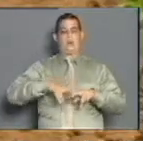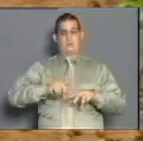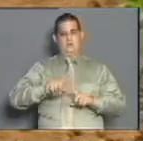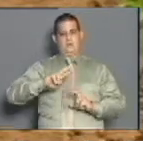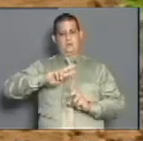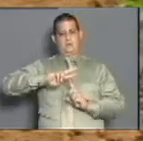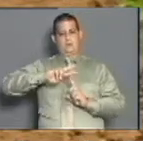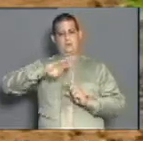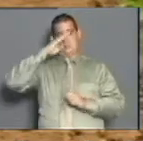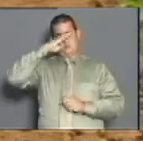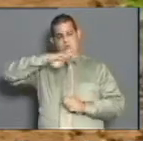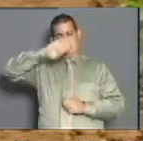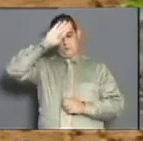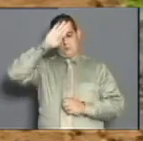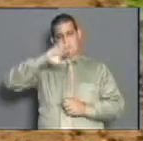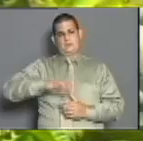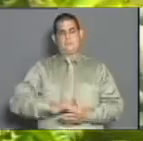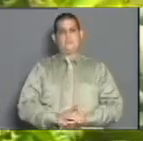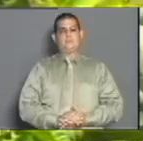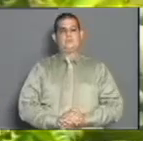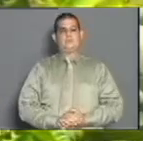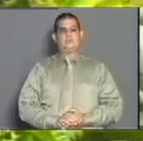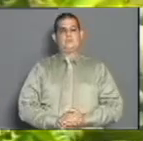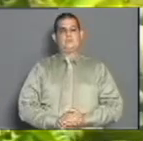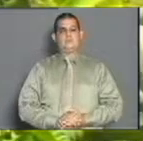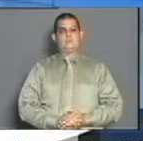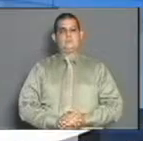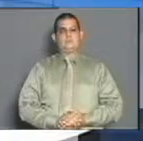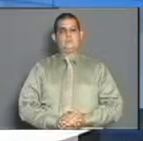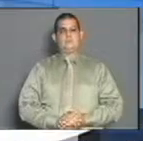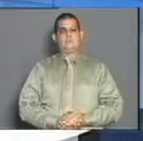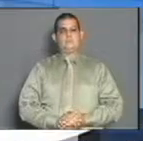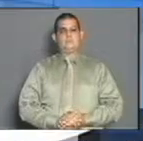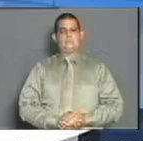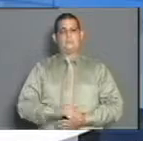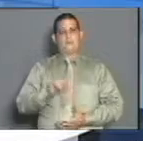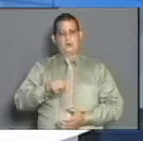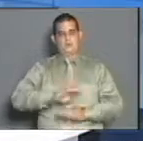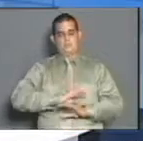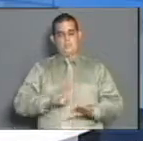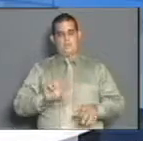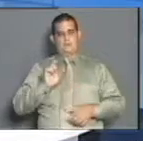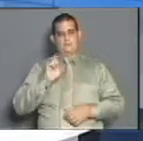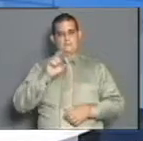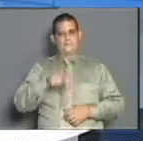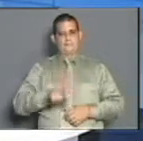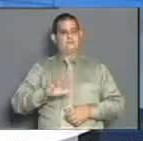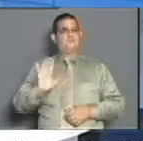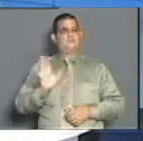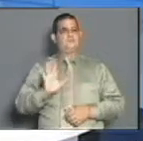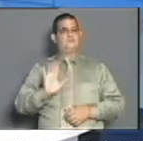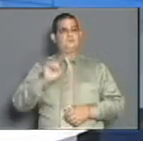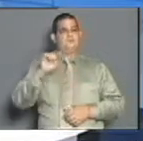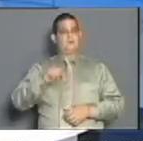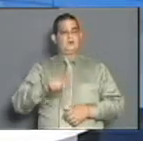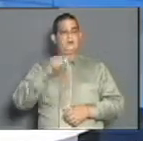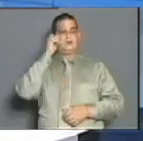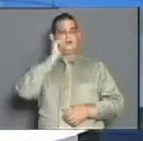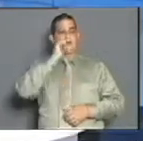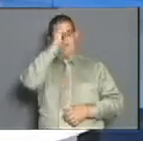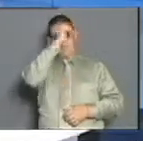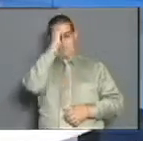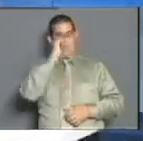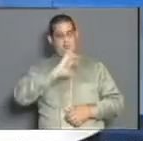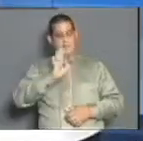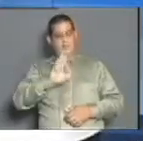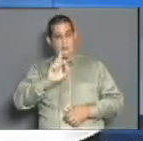Alba, Sistema Informativo de la Televisión Cubana. Bueno, llegamos al final, nos estamos despidiendo. Desde aquí les deseamos un excelente